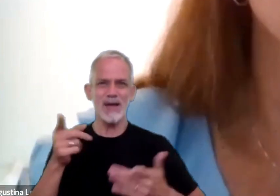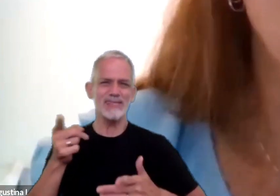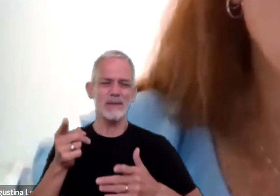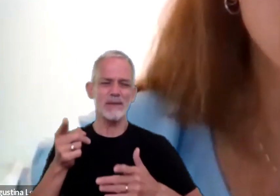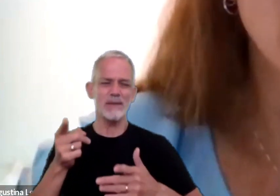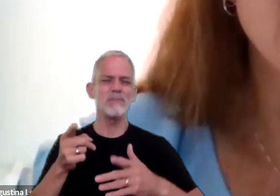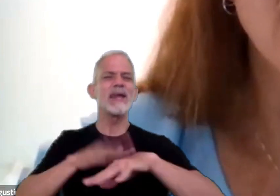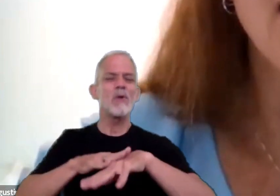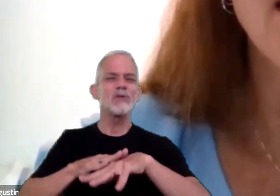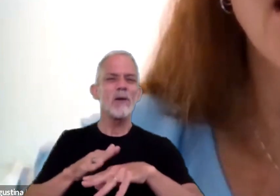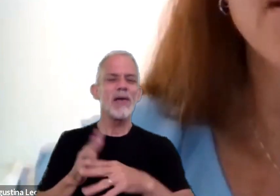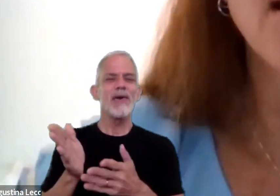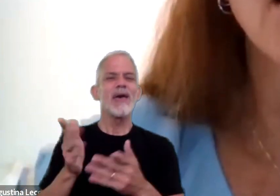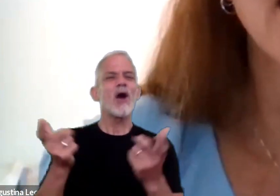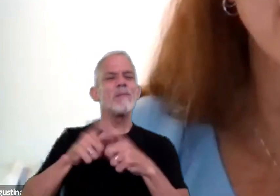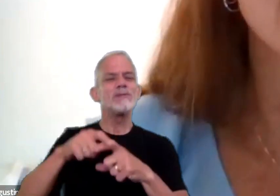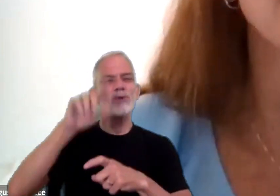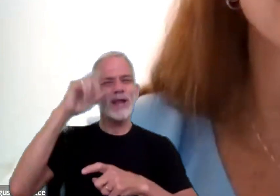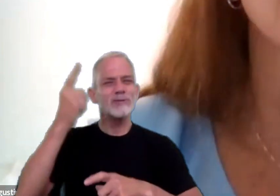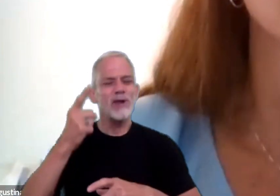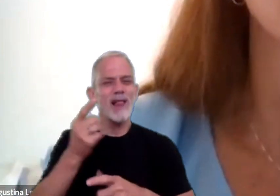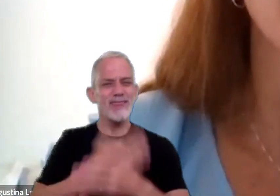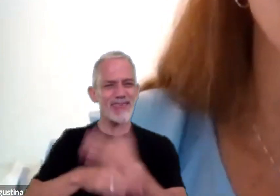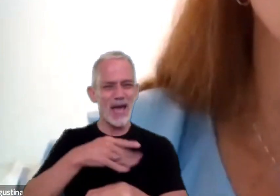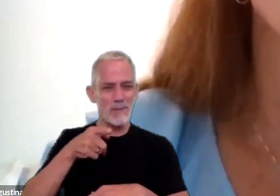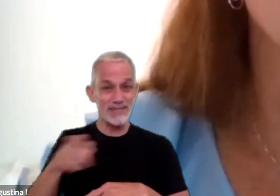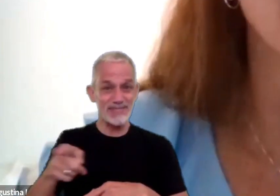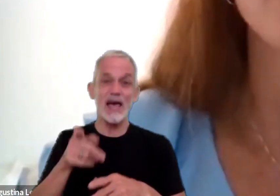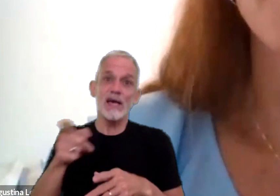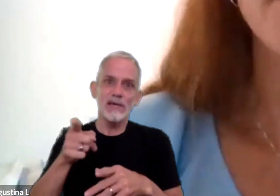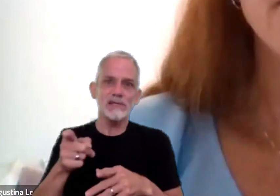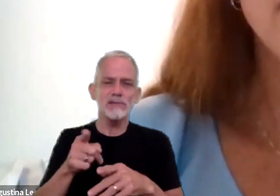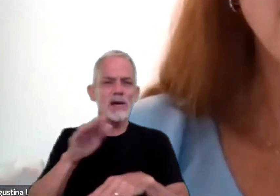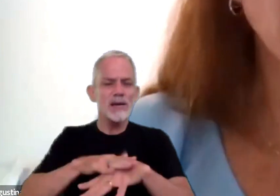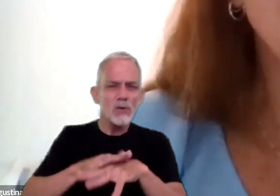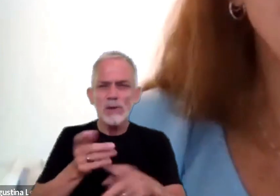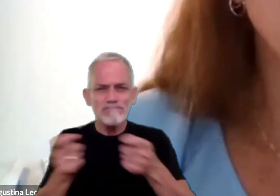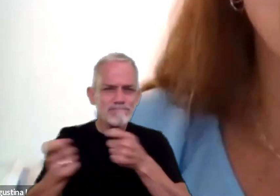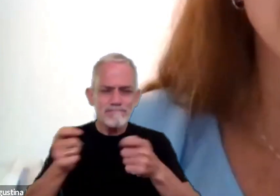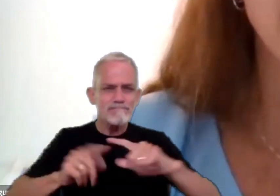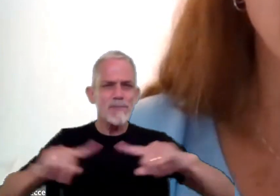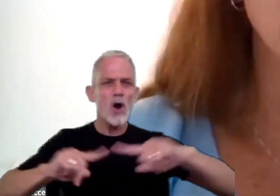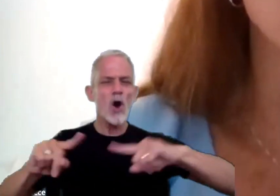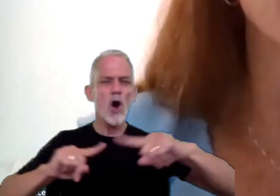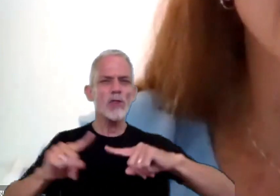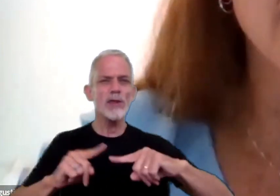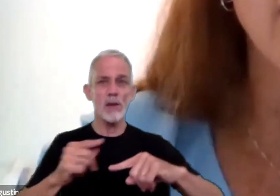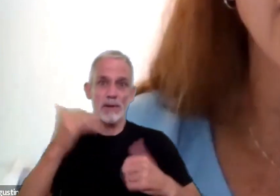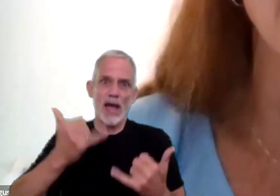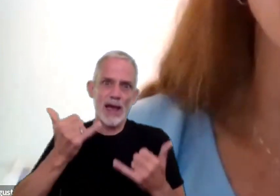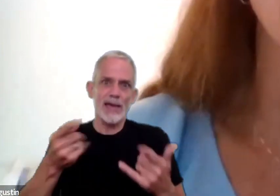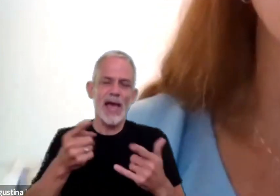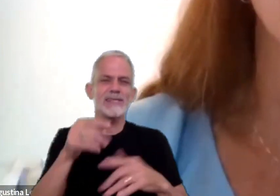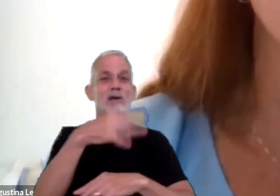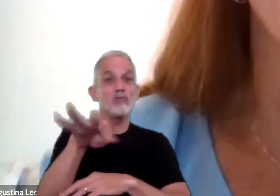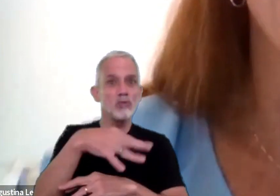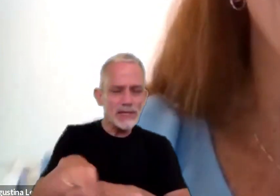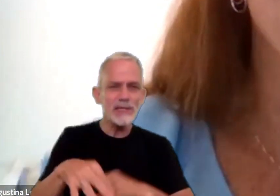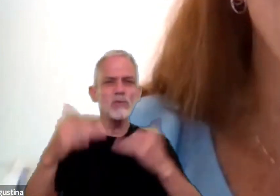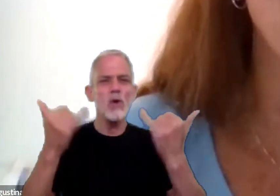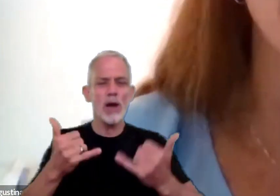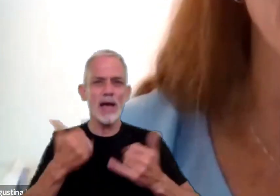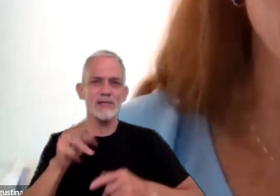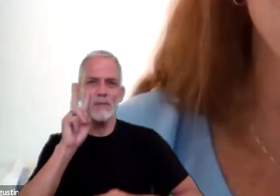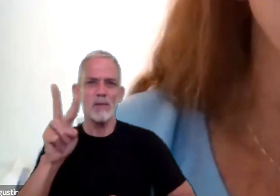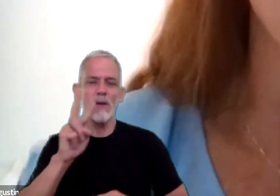representante de la Comisión Nacional de Discapacidad, que justamente ella es quien se encarga de coordinar que podamos contar con subtítulos, que podamos ver